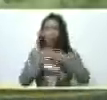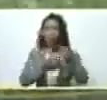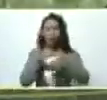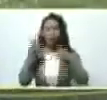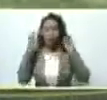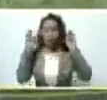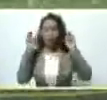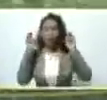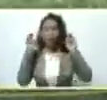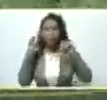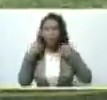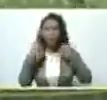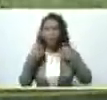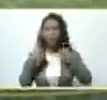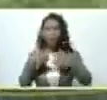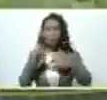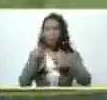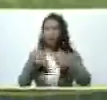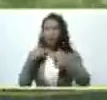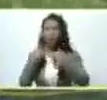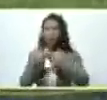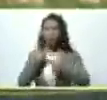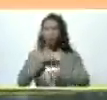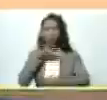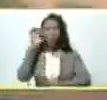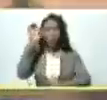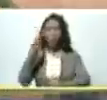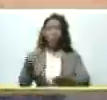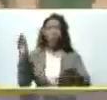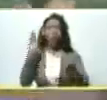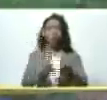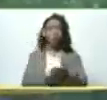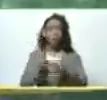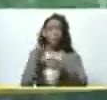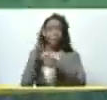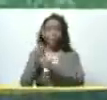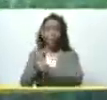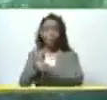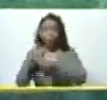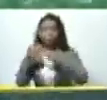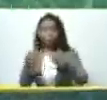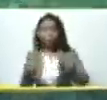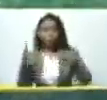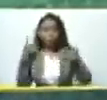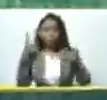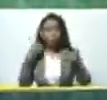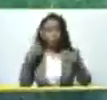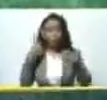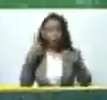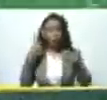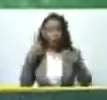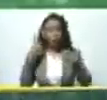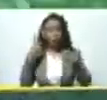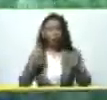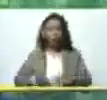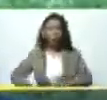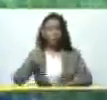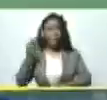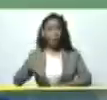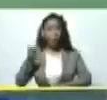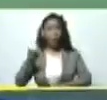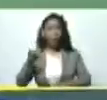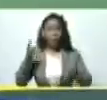rubro para que más nunca nuestro país vuelva a ser y vuelva a depender de esta de este importante